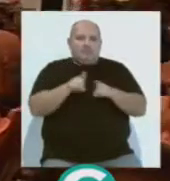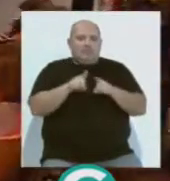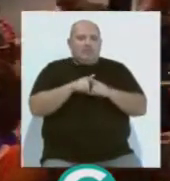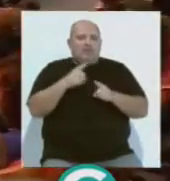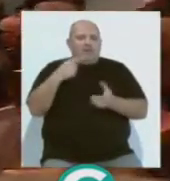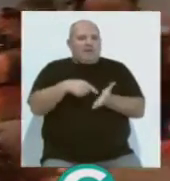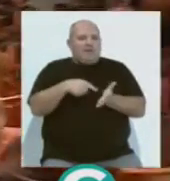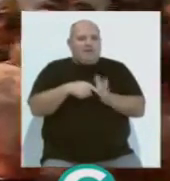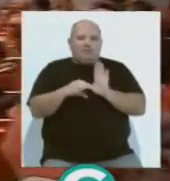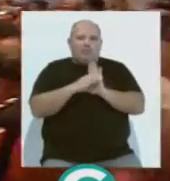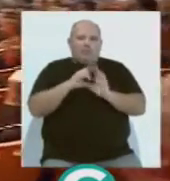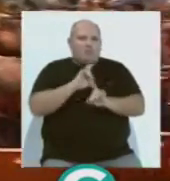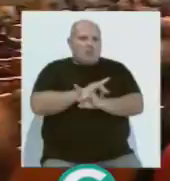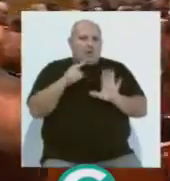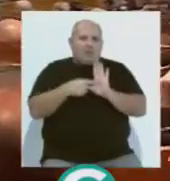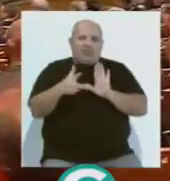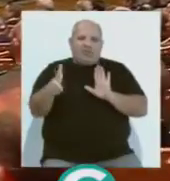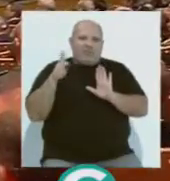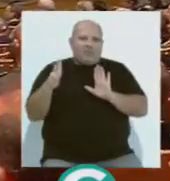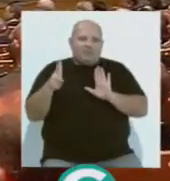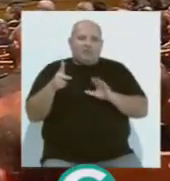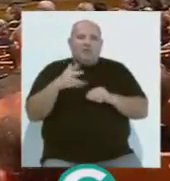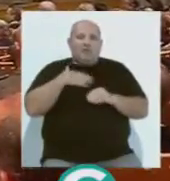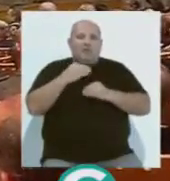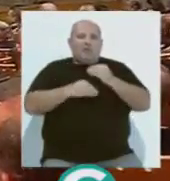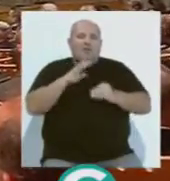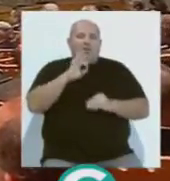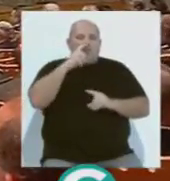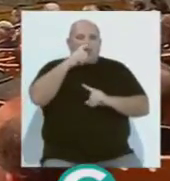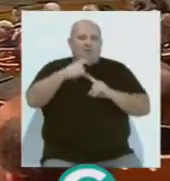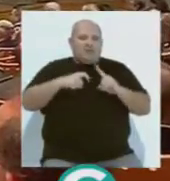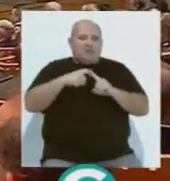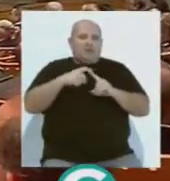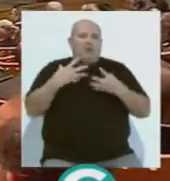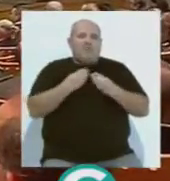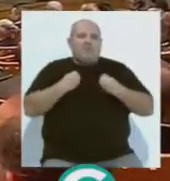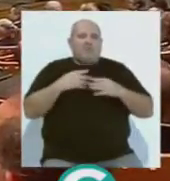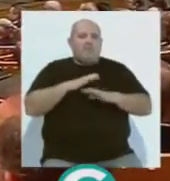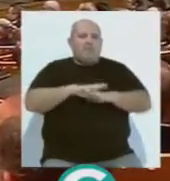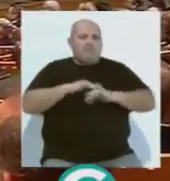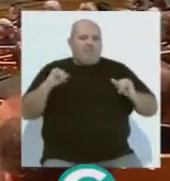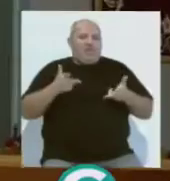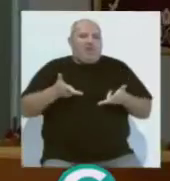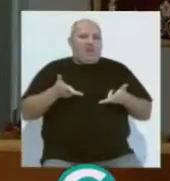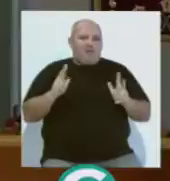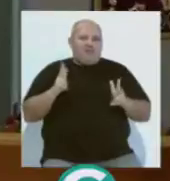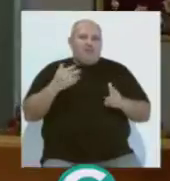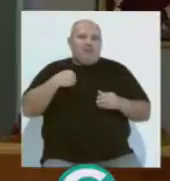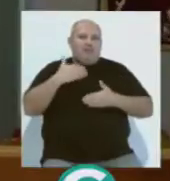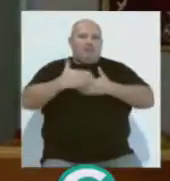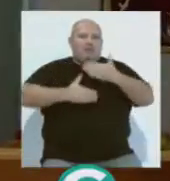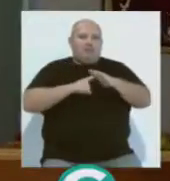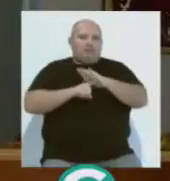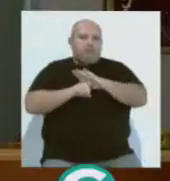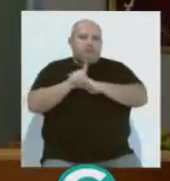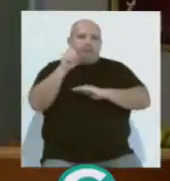que reivindicar la Constitución más que nunca porque asegura se celebran 40 años de convivencia pacífica y libre que han permitido el progreso